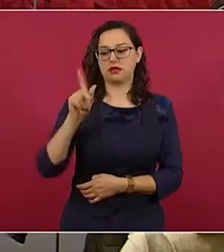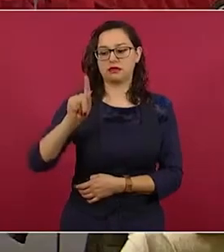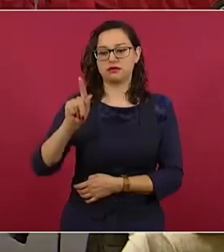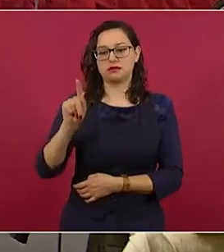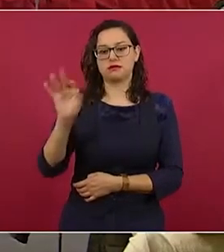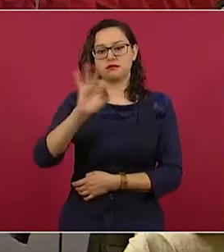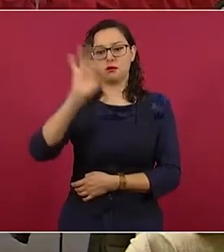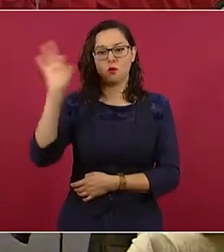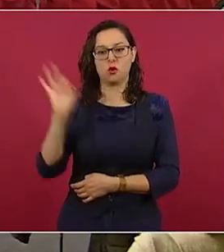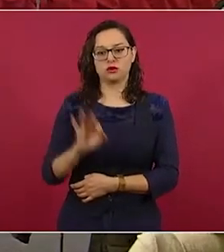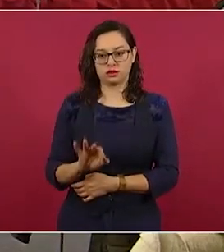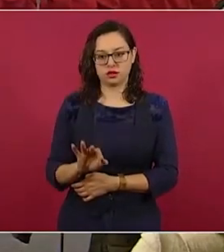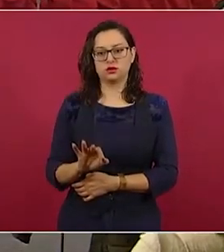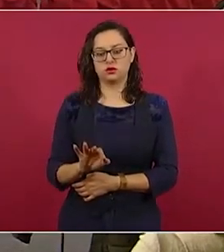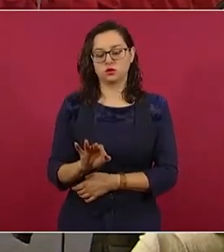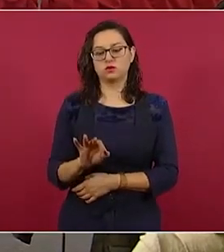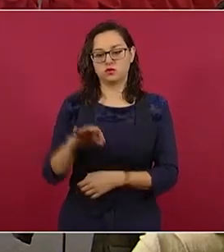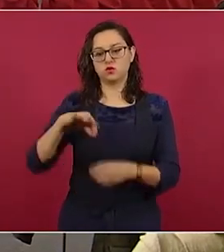pero